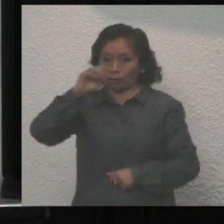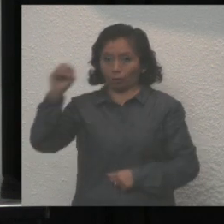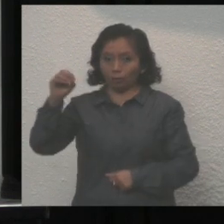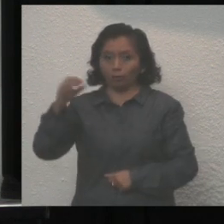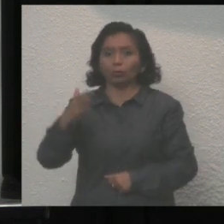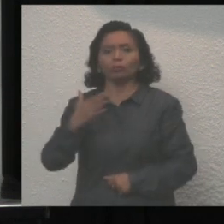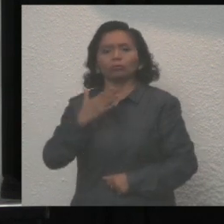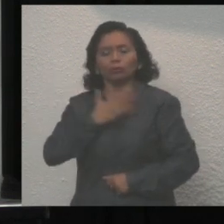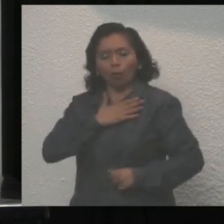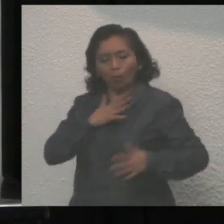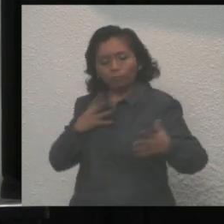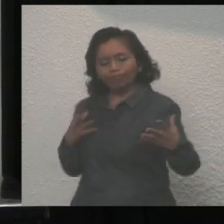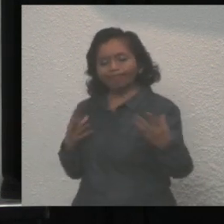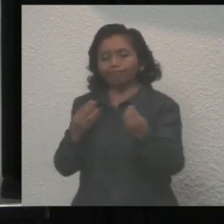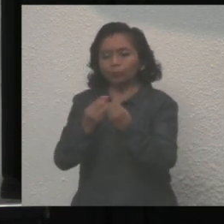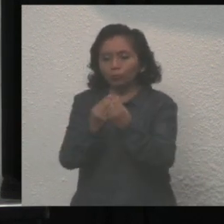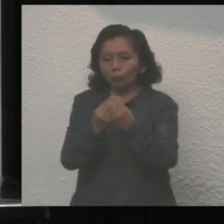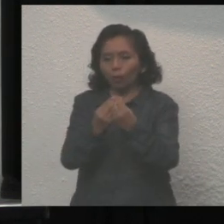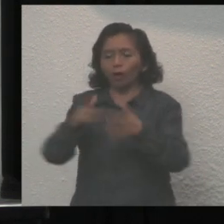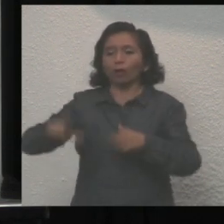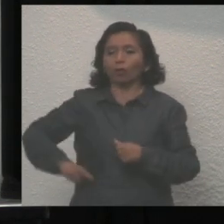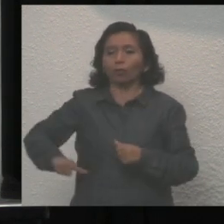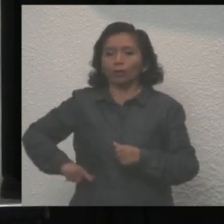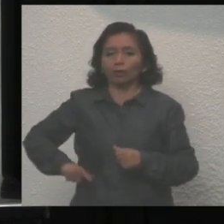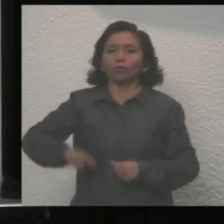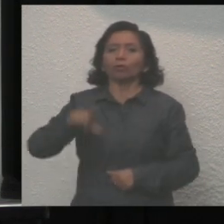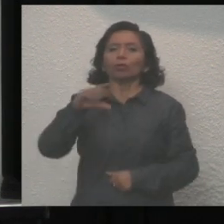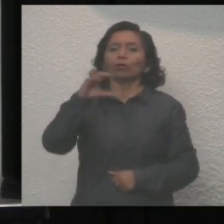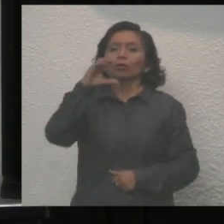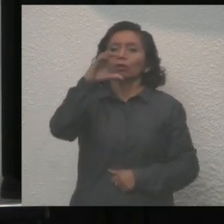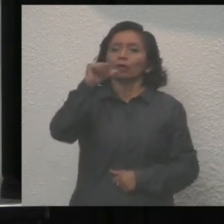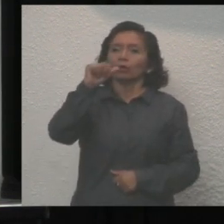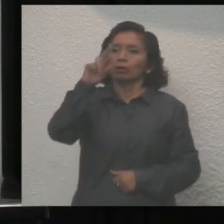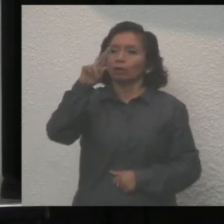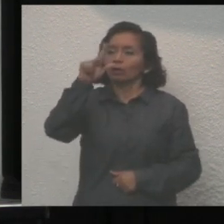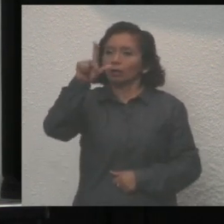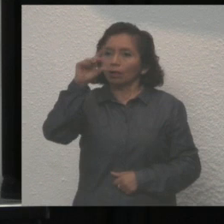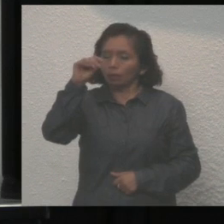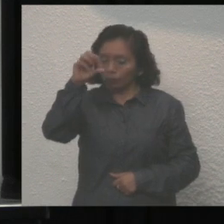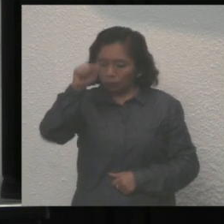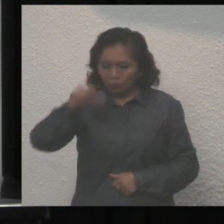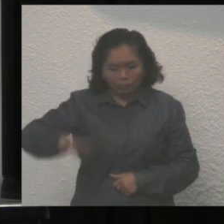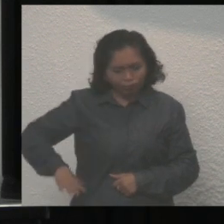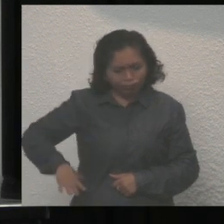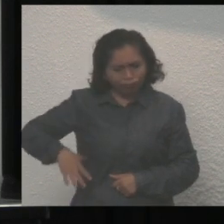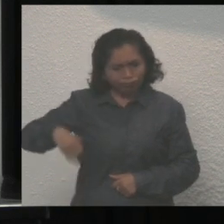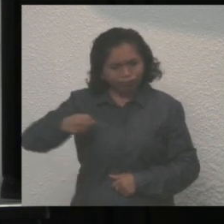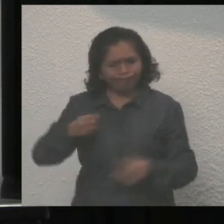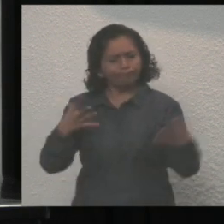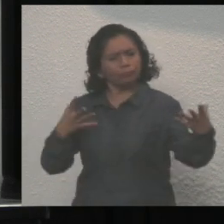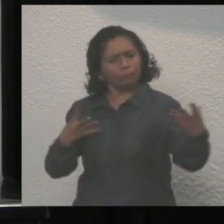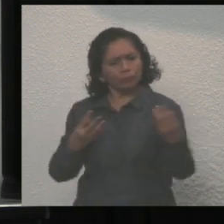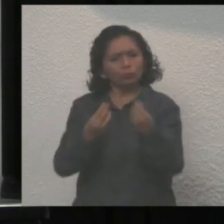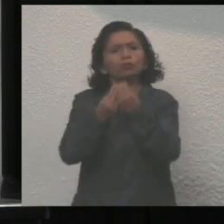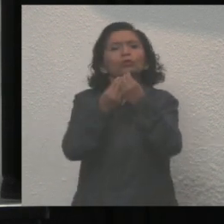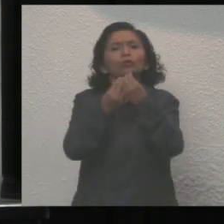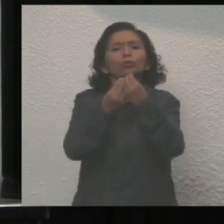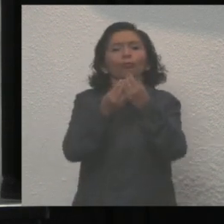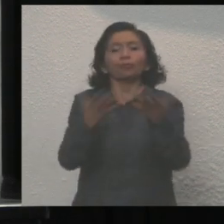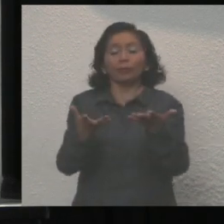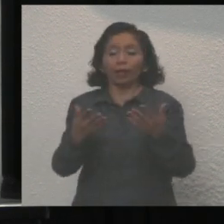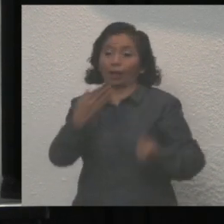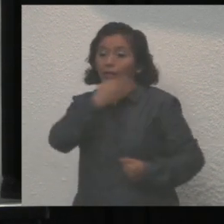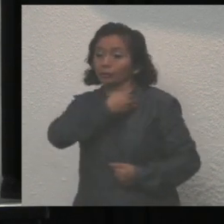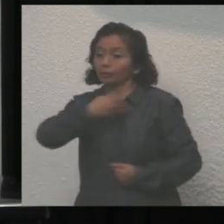sumo al Gobernador Carlos Joaquín para hacer nuestro mejor esfuerzo. Me sumo a las y los